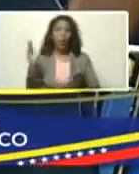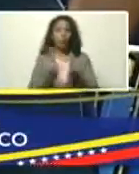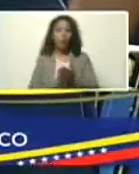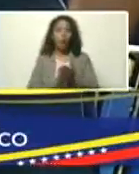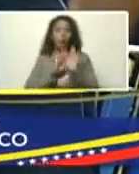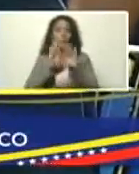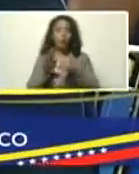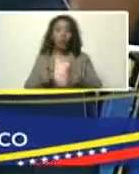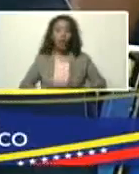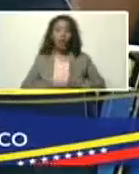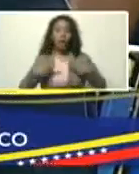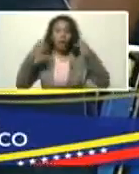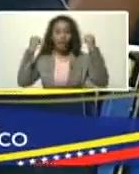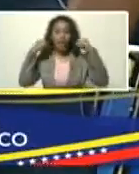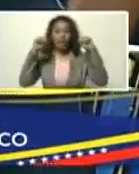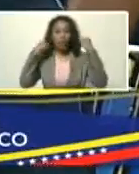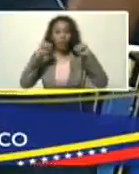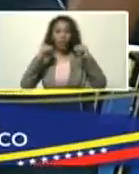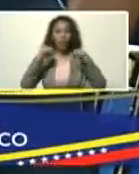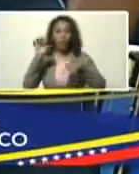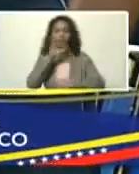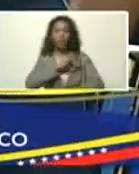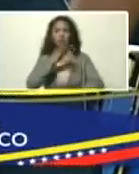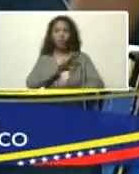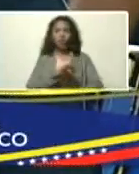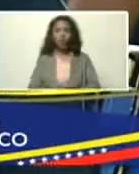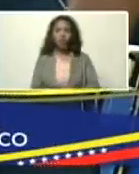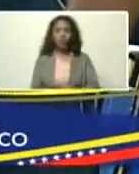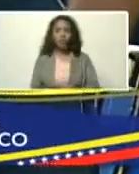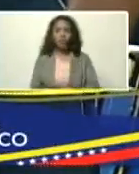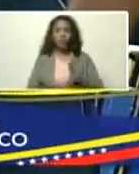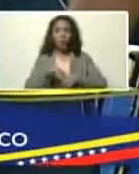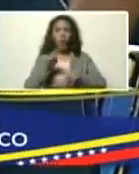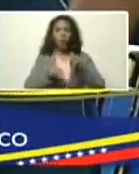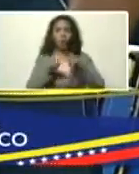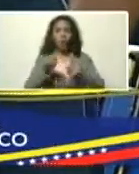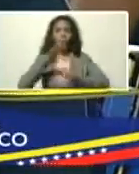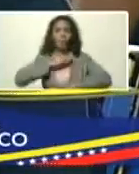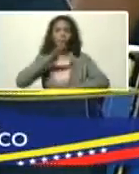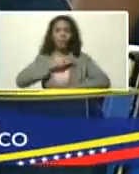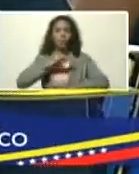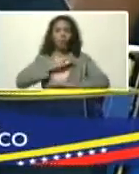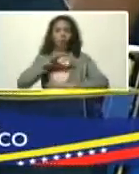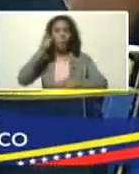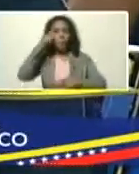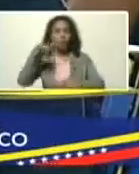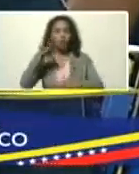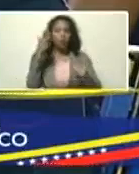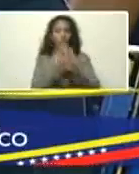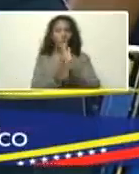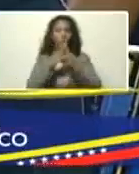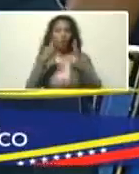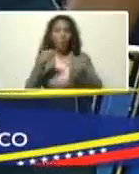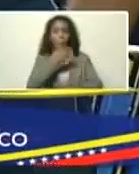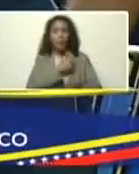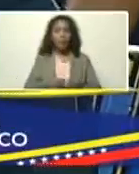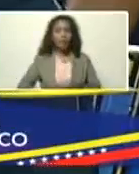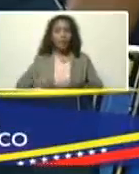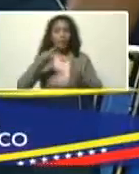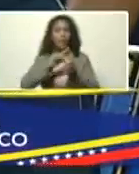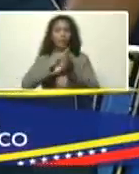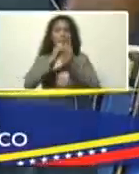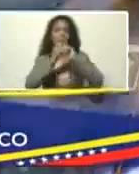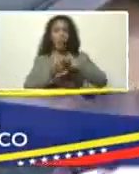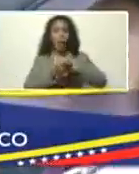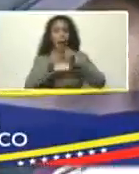favor de la vida, como un ejercicio, también de soberanía, de construcción, bienestar, el pueblo, y sobre todo, presidente, de transformar,